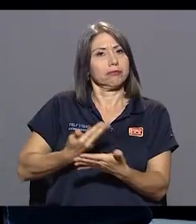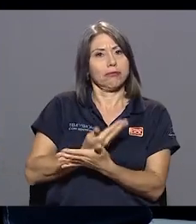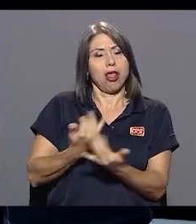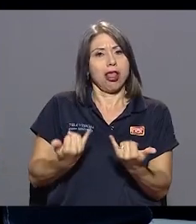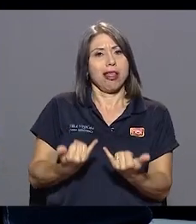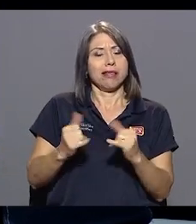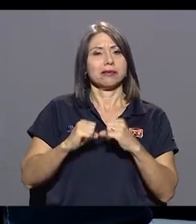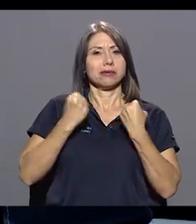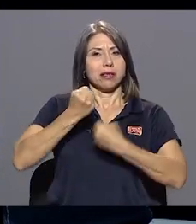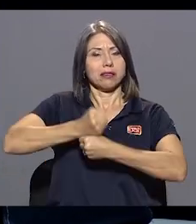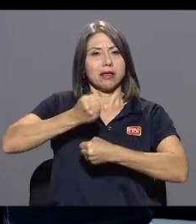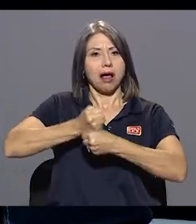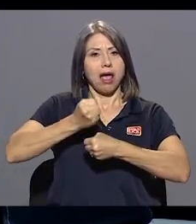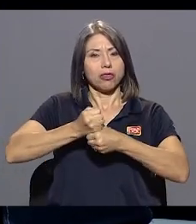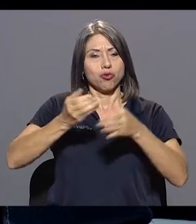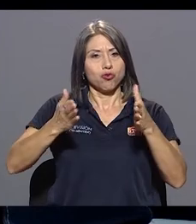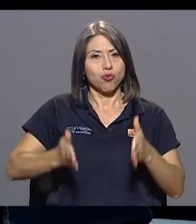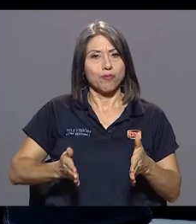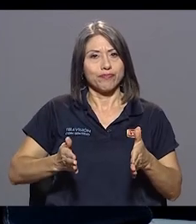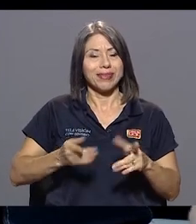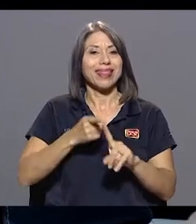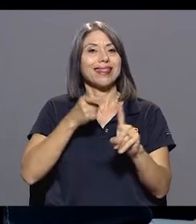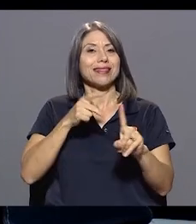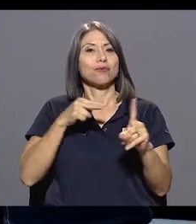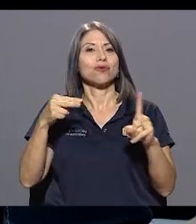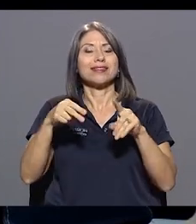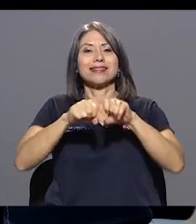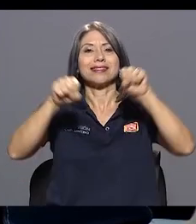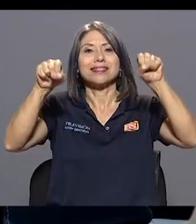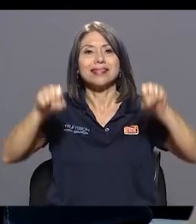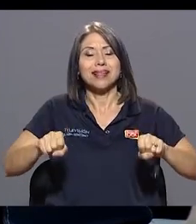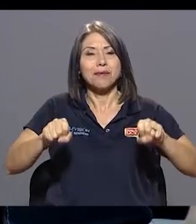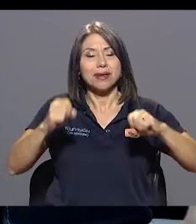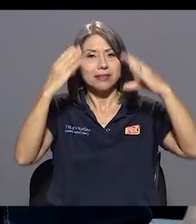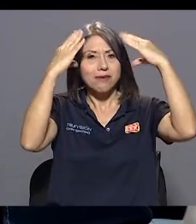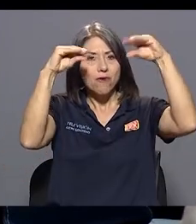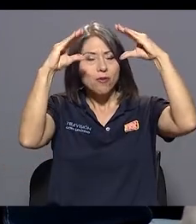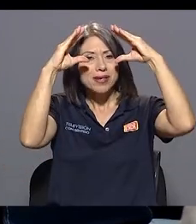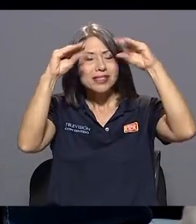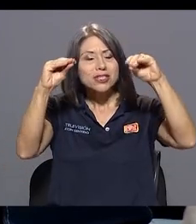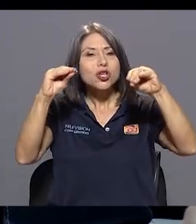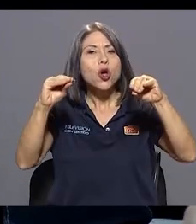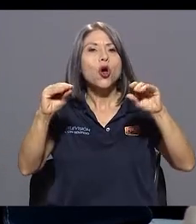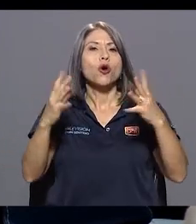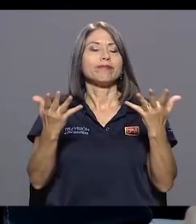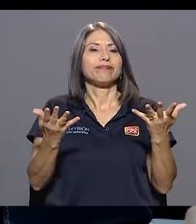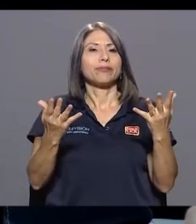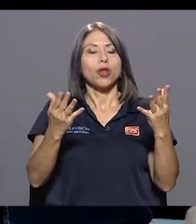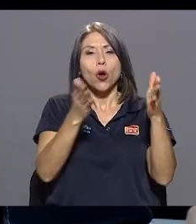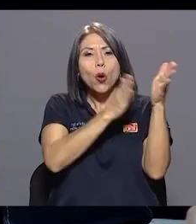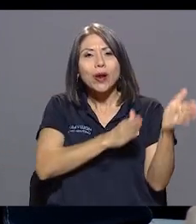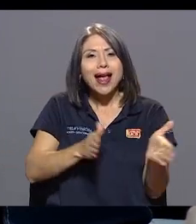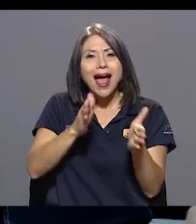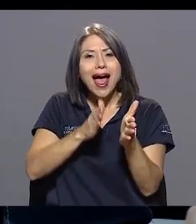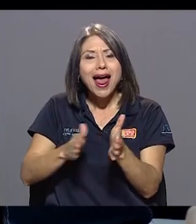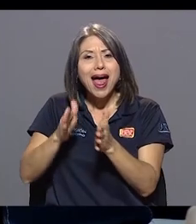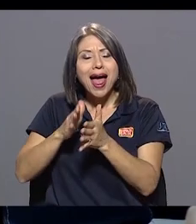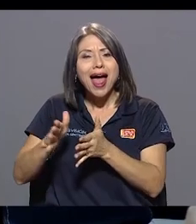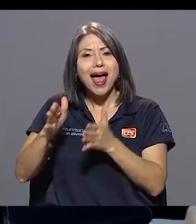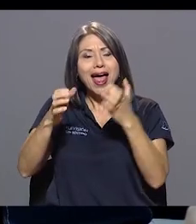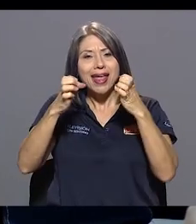desde el punto de vista de los sistemas de información, desde el punto de vista de la organización y de la planificación